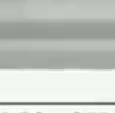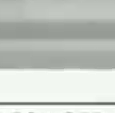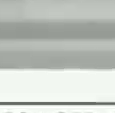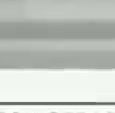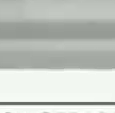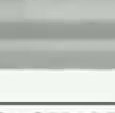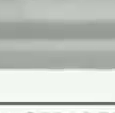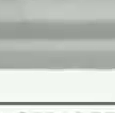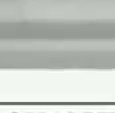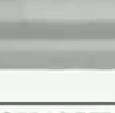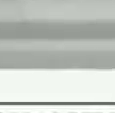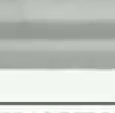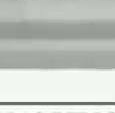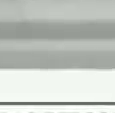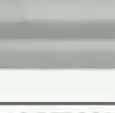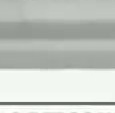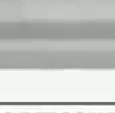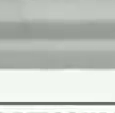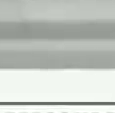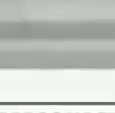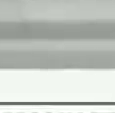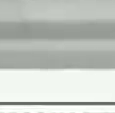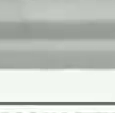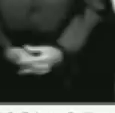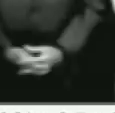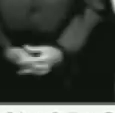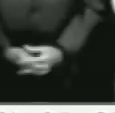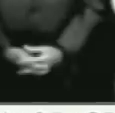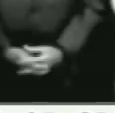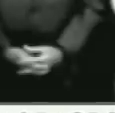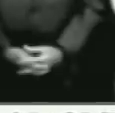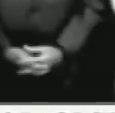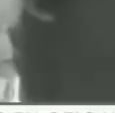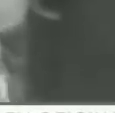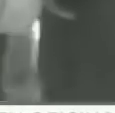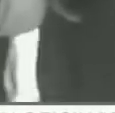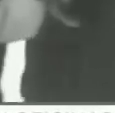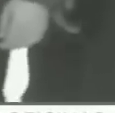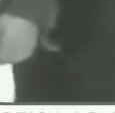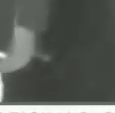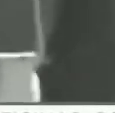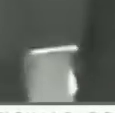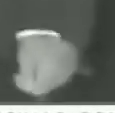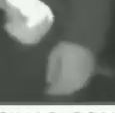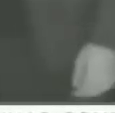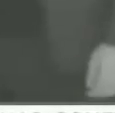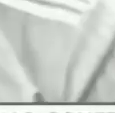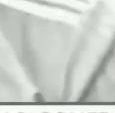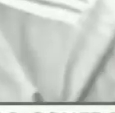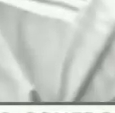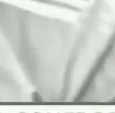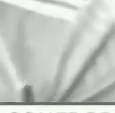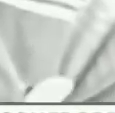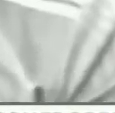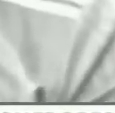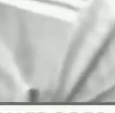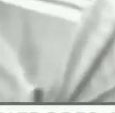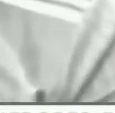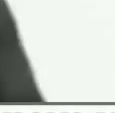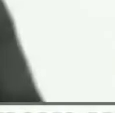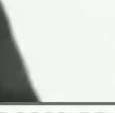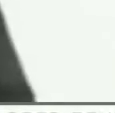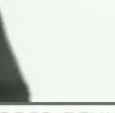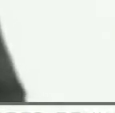negacionista, de las medidas de prevención, como el uso de la mascarilla, o el distanciamiento físico, incluso